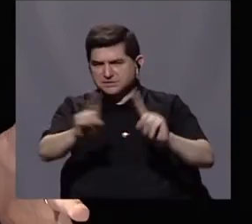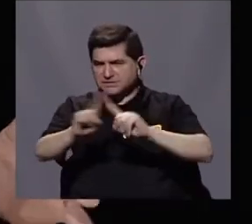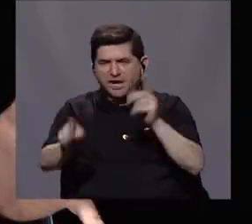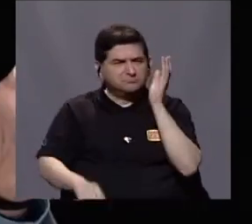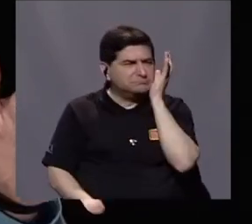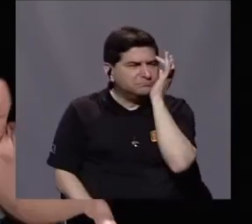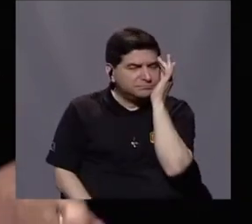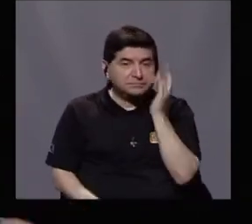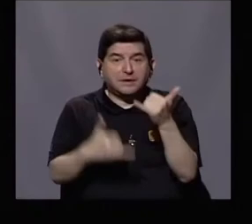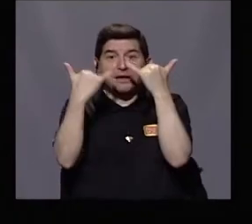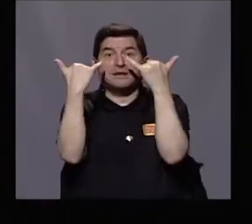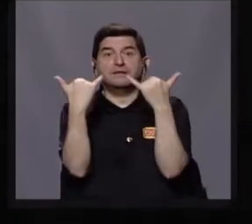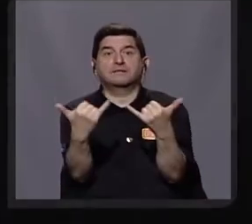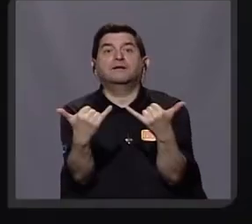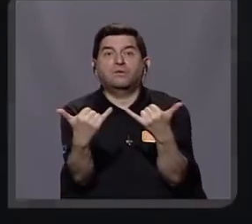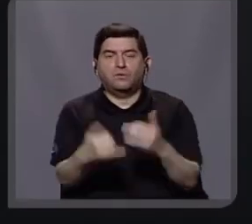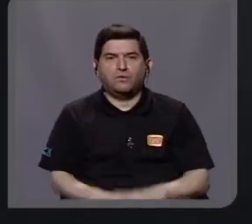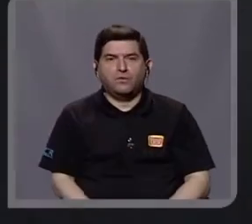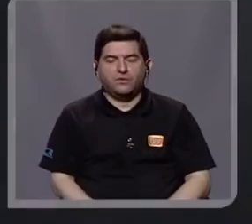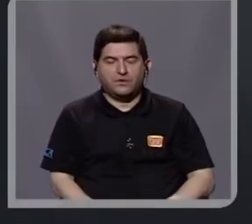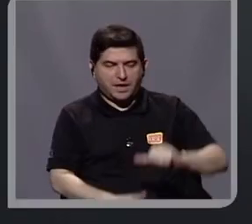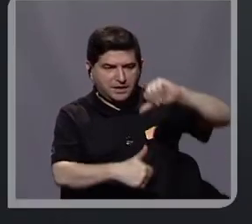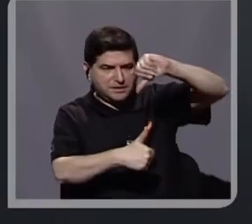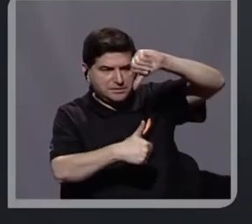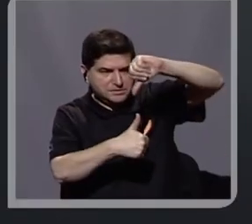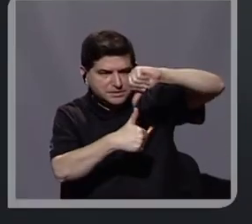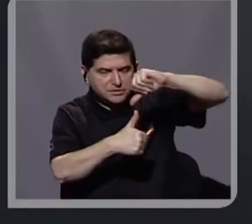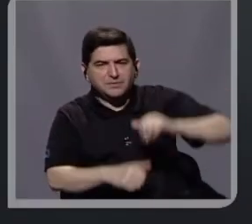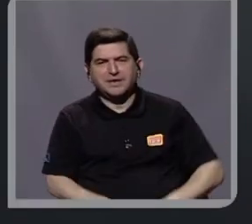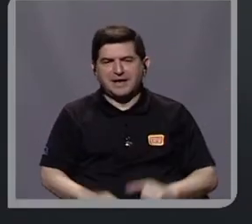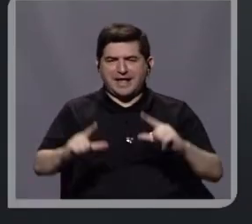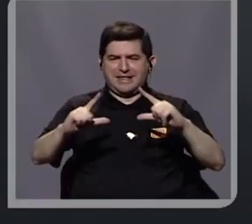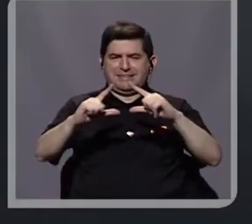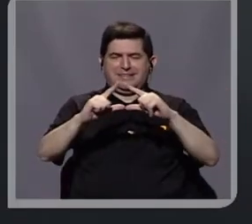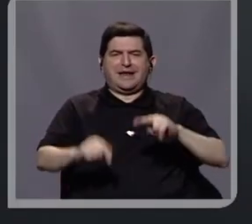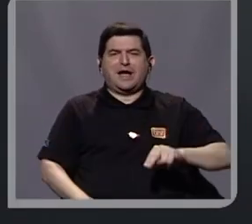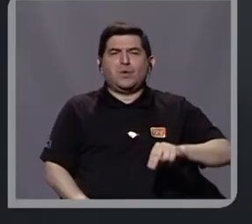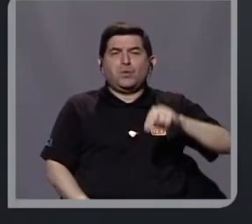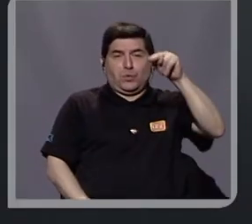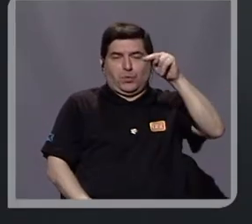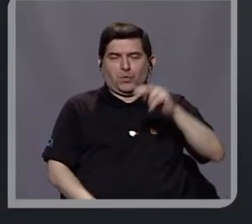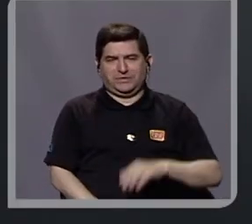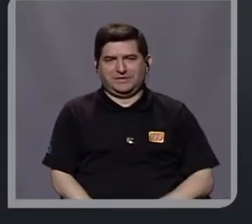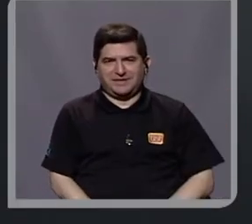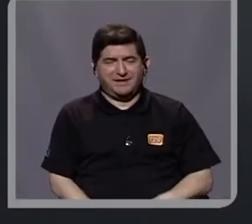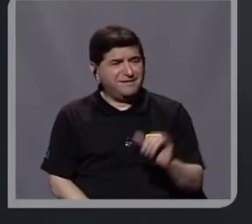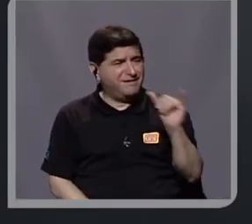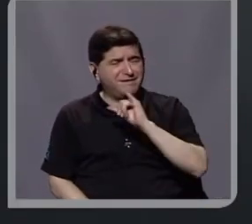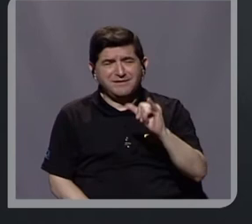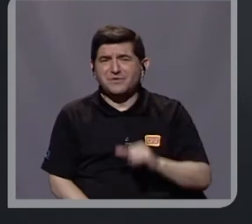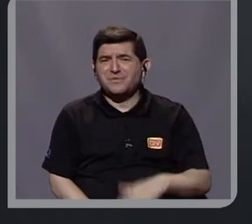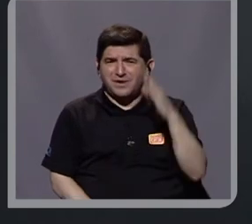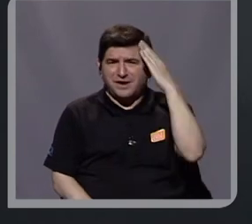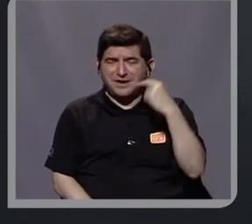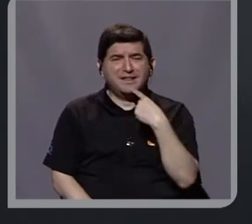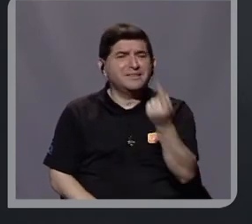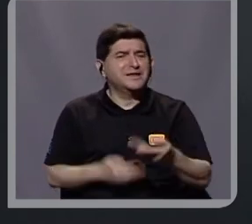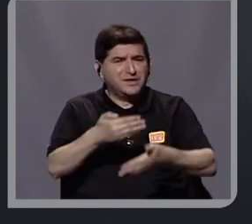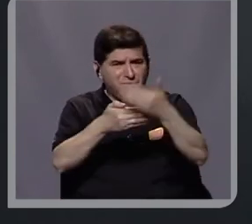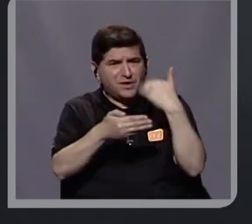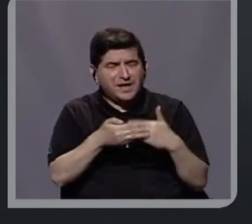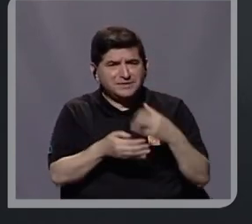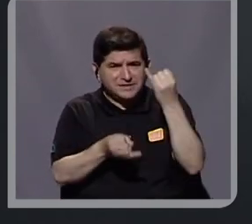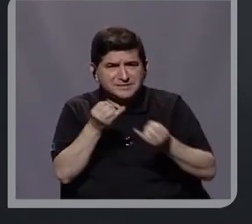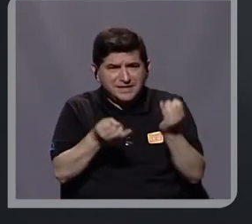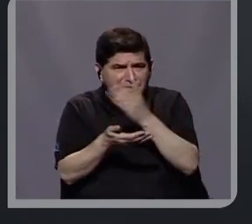preocupaciones, y ahora entramos en Centroamérica, como ese triángulo norte, don Alex, también vivencia algo que usted nos decía en el último